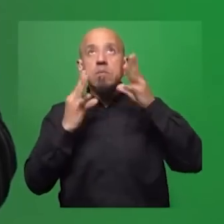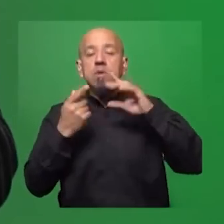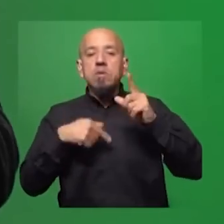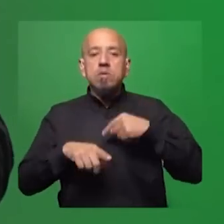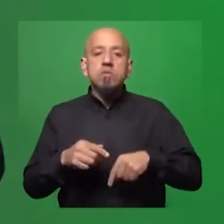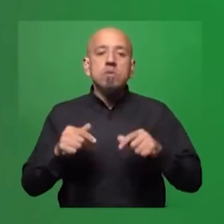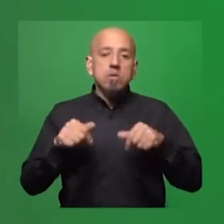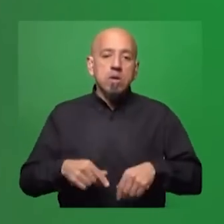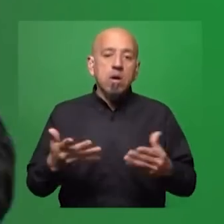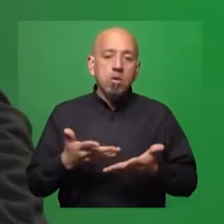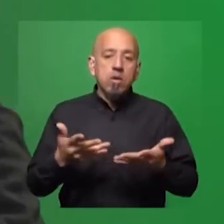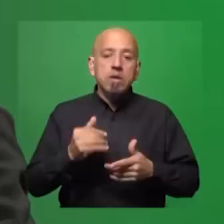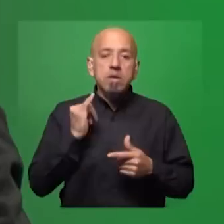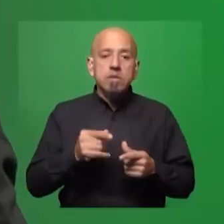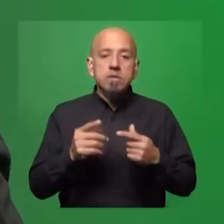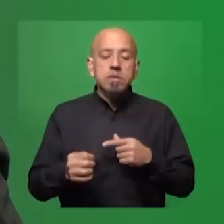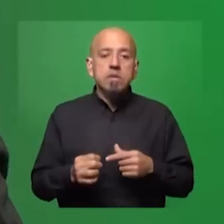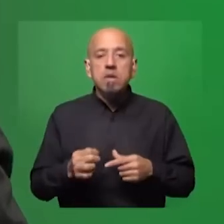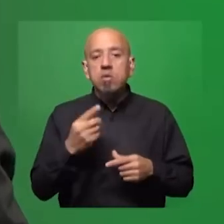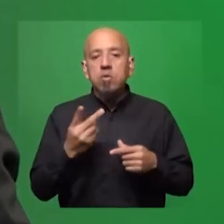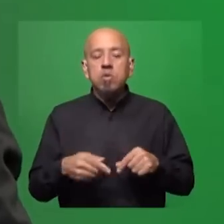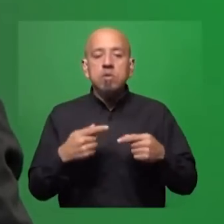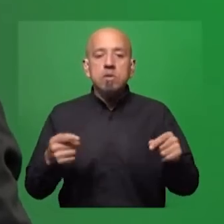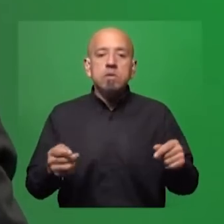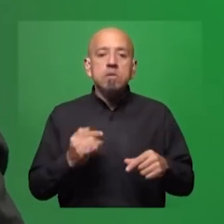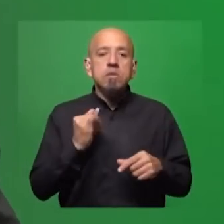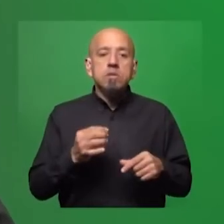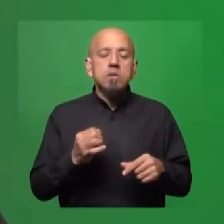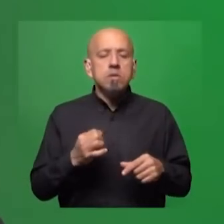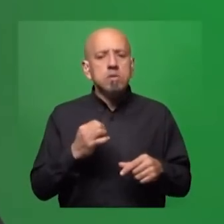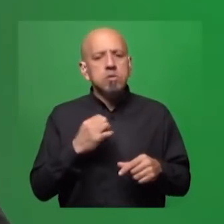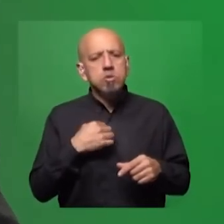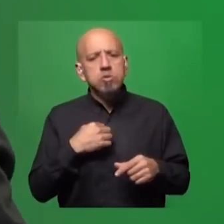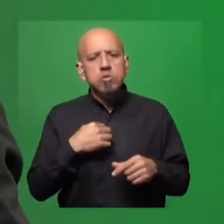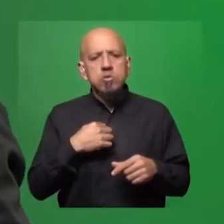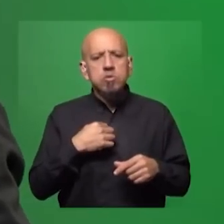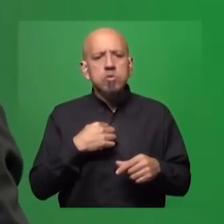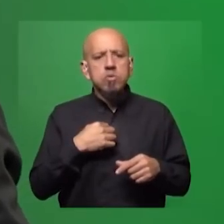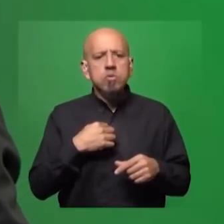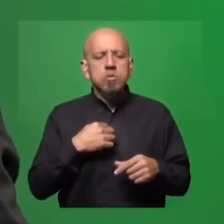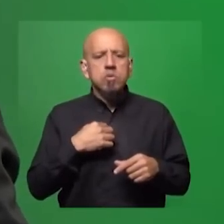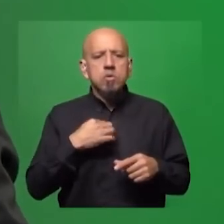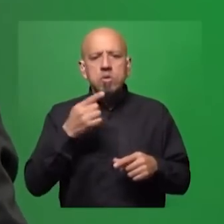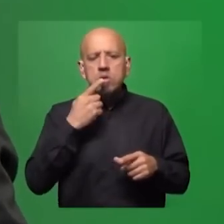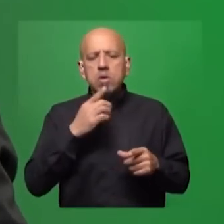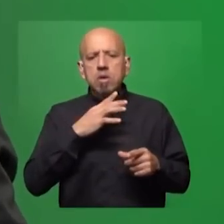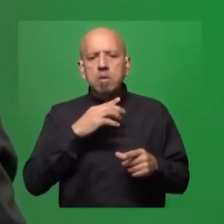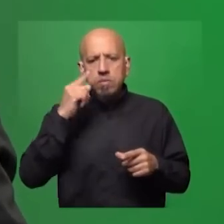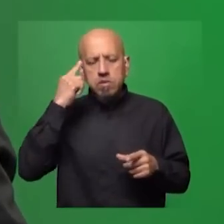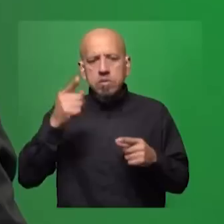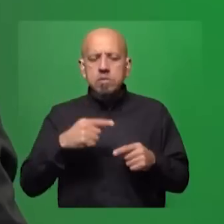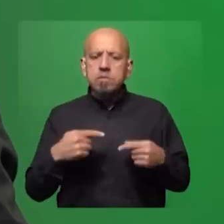miraba tanto, pero ahora la combinación de ambas cosas es dramático. Y yo diría que habría que poner el énfasis en algo que puede parecer